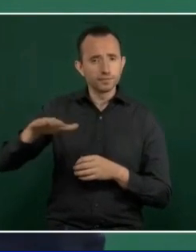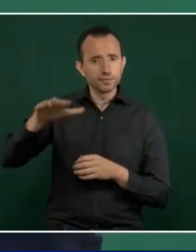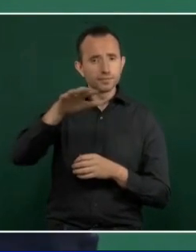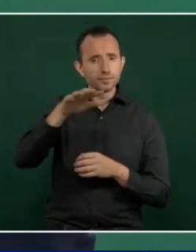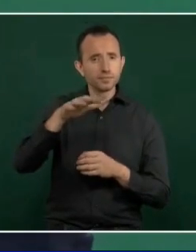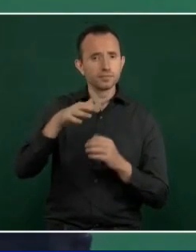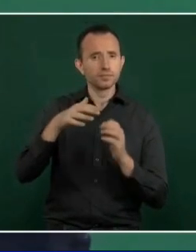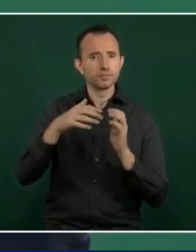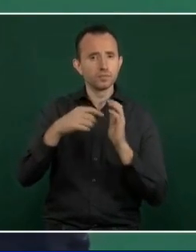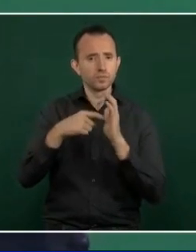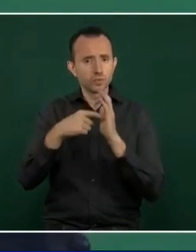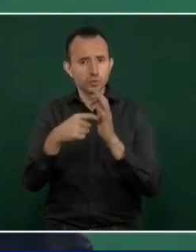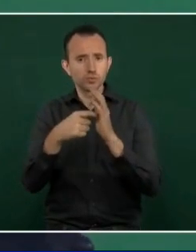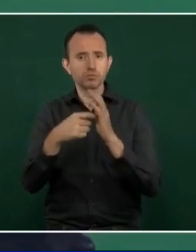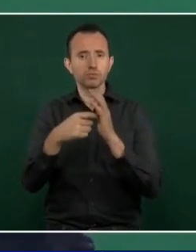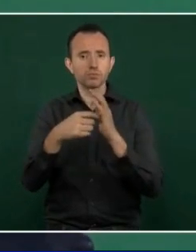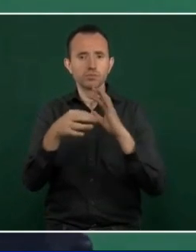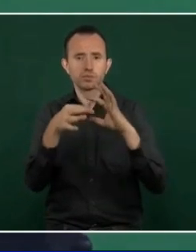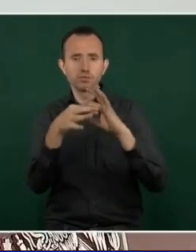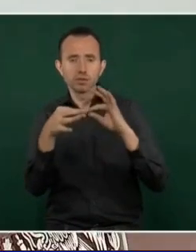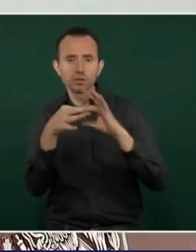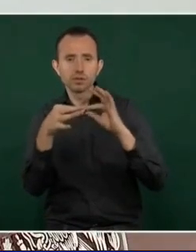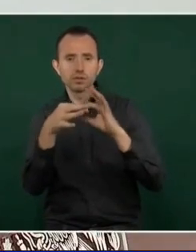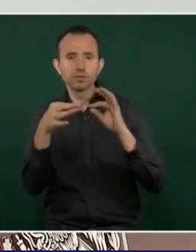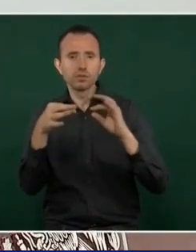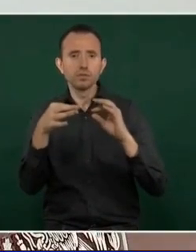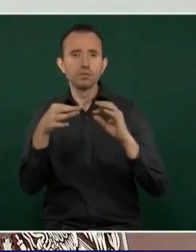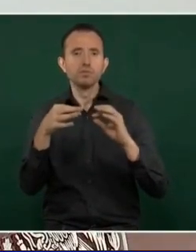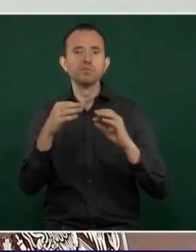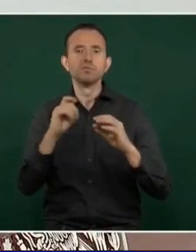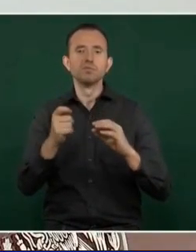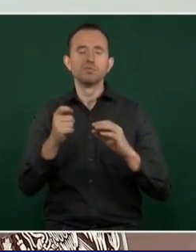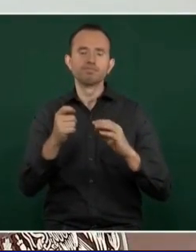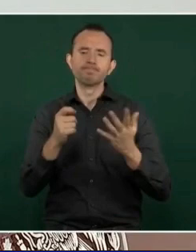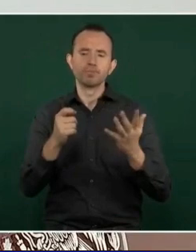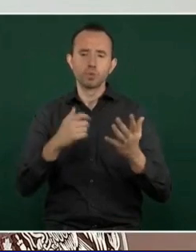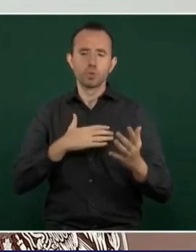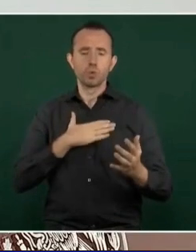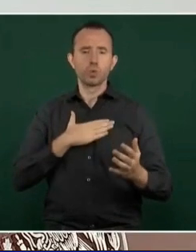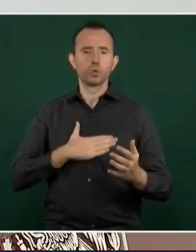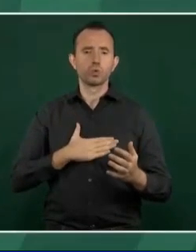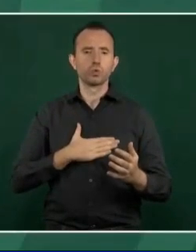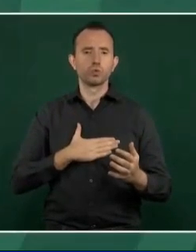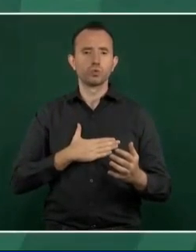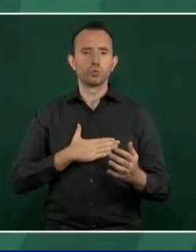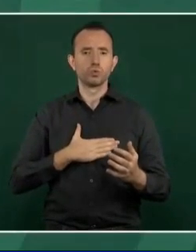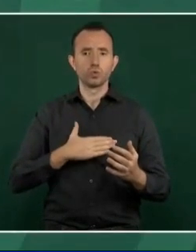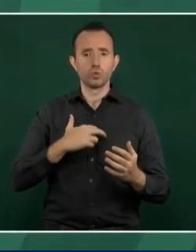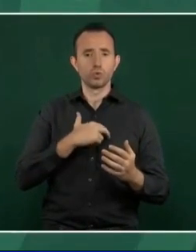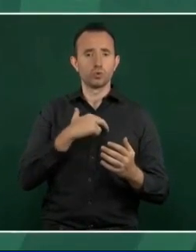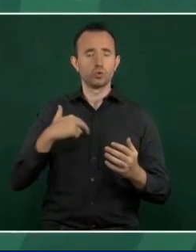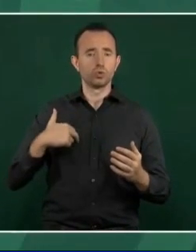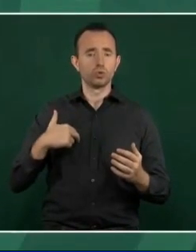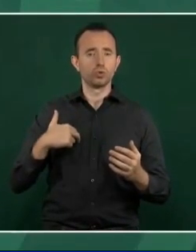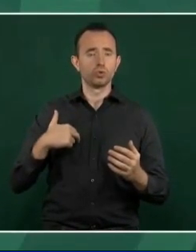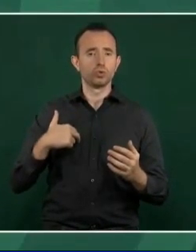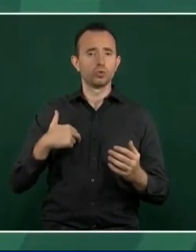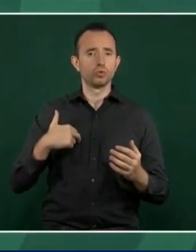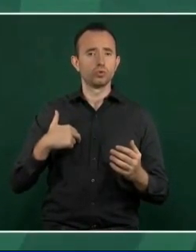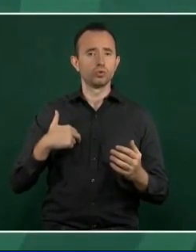de la justicia. Por parte de nosotros lo que